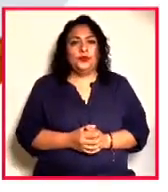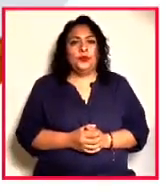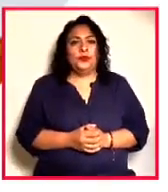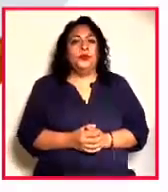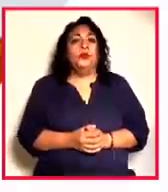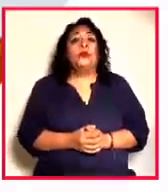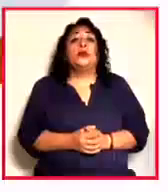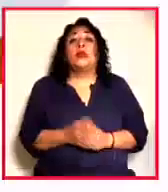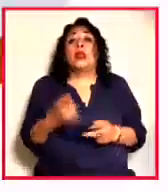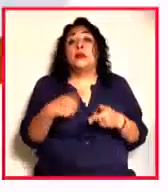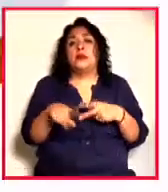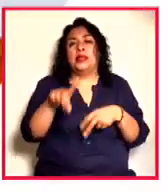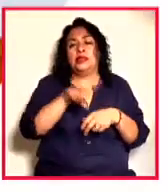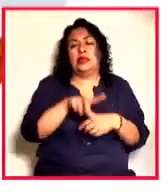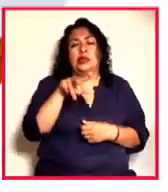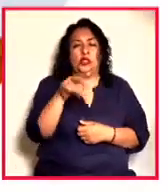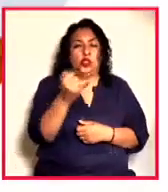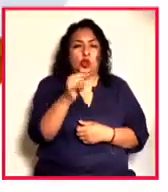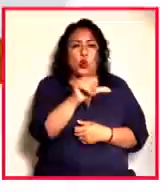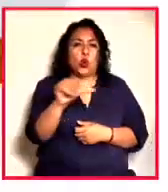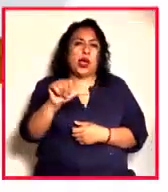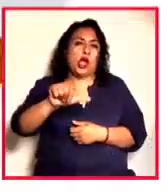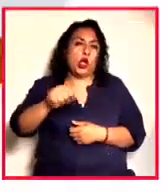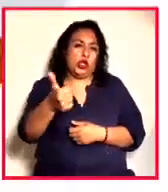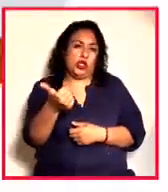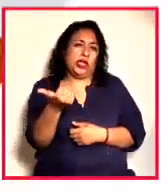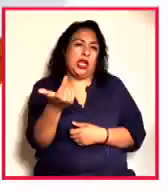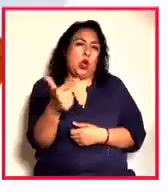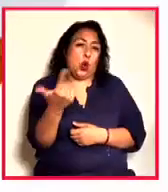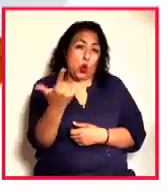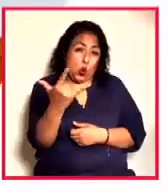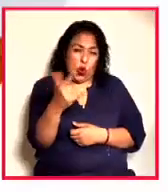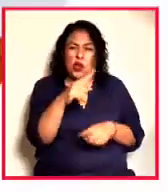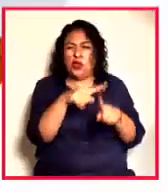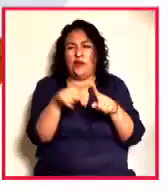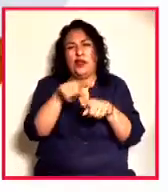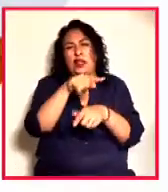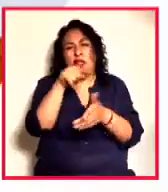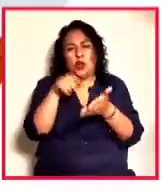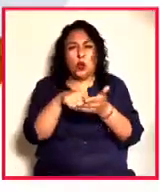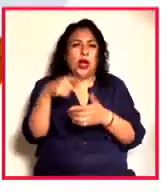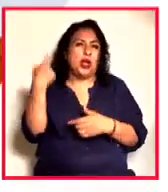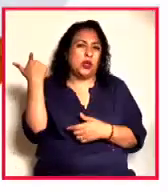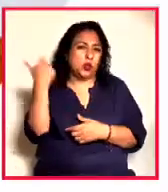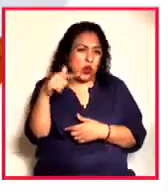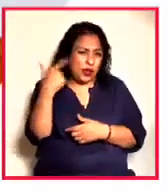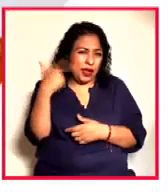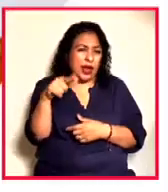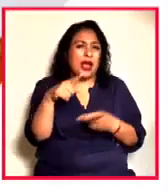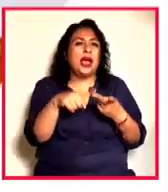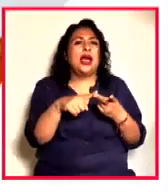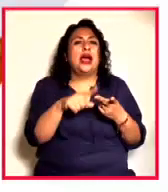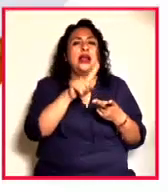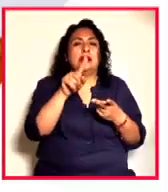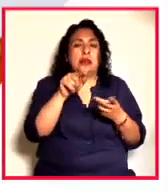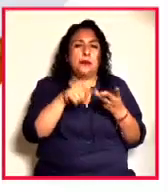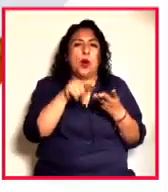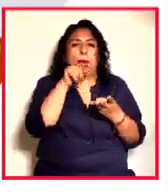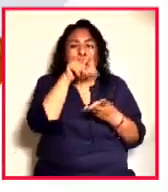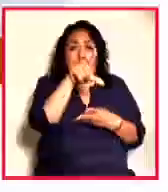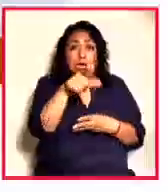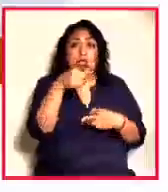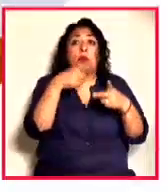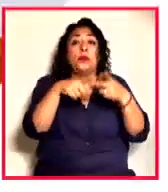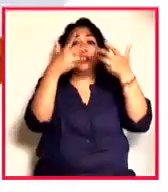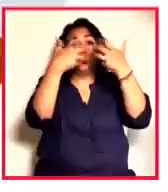A partir del dieciocho de junio hasta el once de julio, en distintas sedes de Guadalajara, Zapopan y Los Altos de Jalisco, iniciarán las funciones del